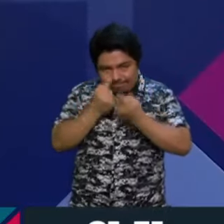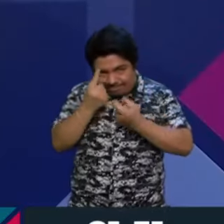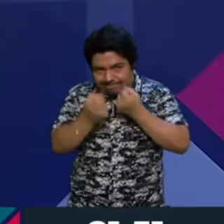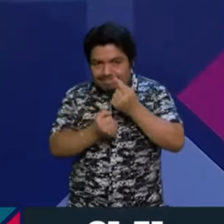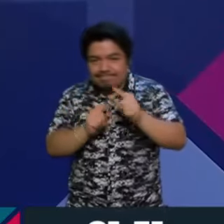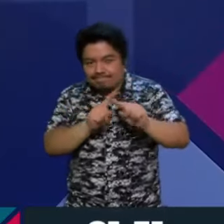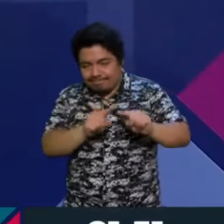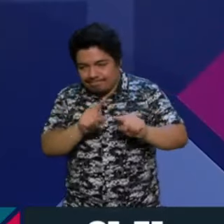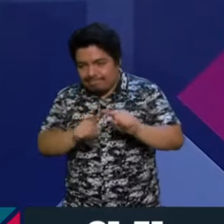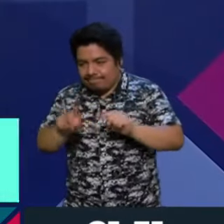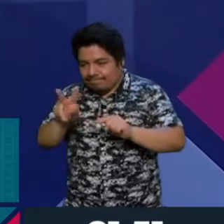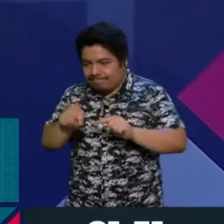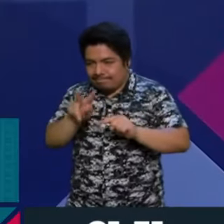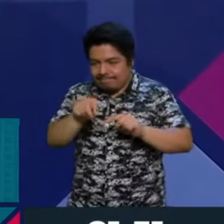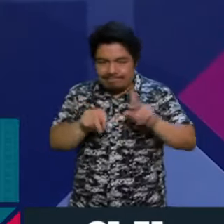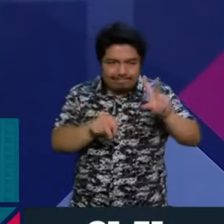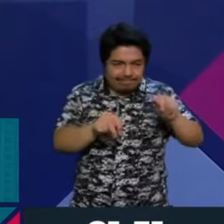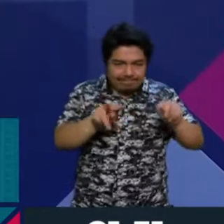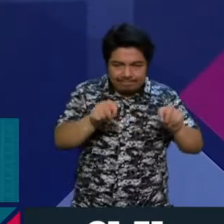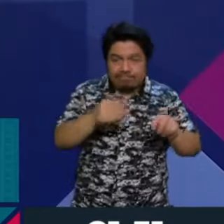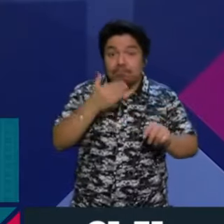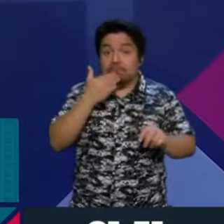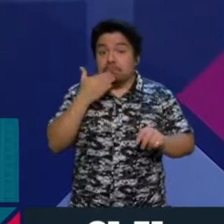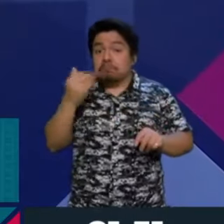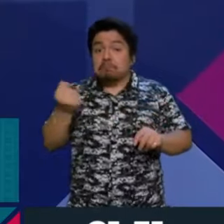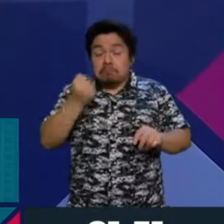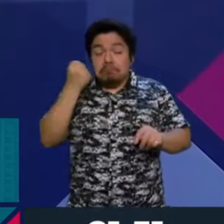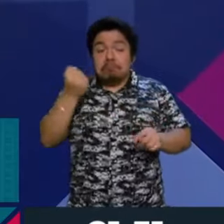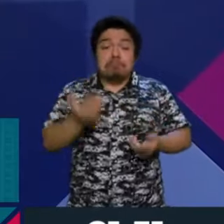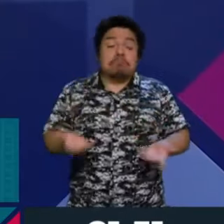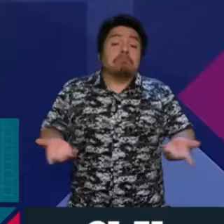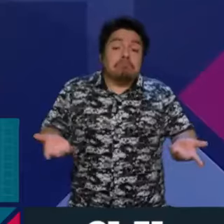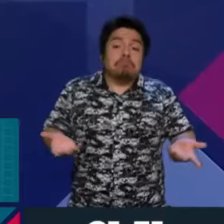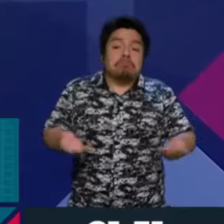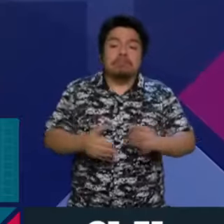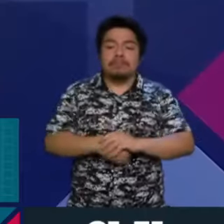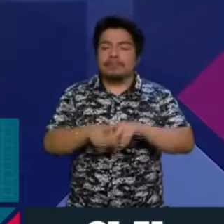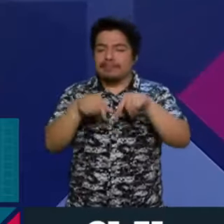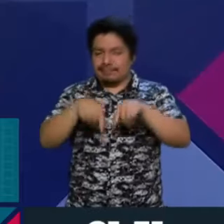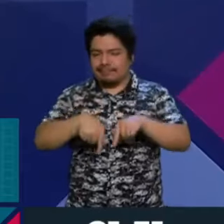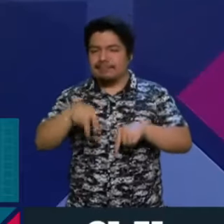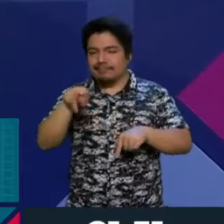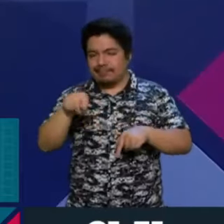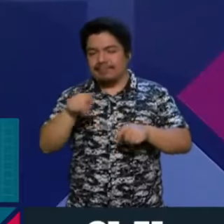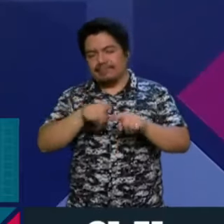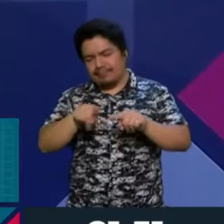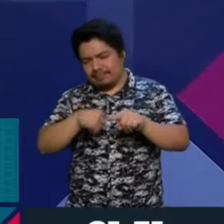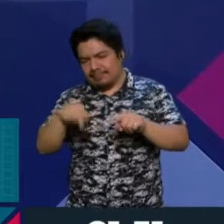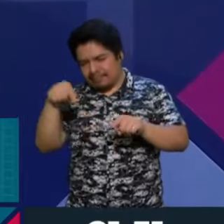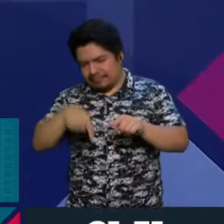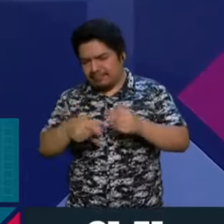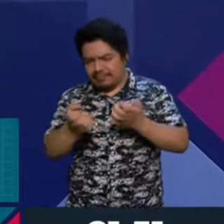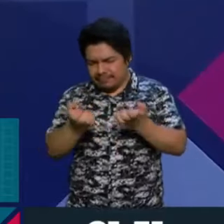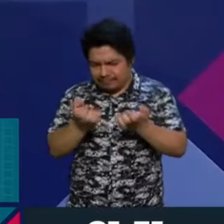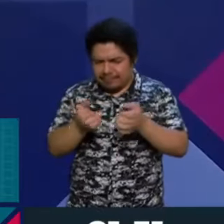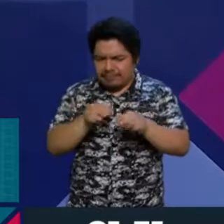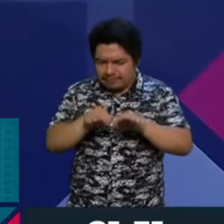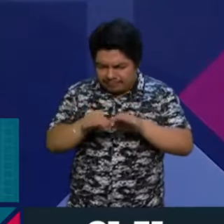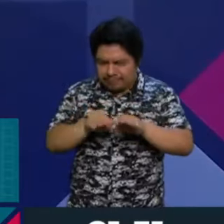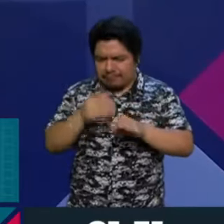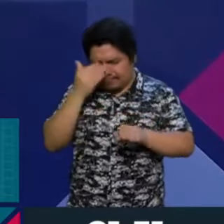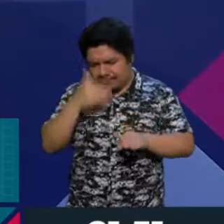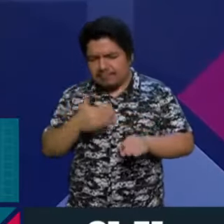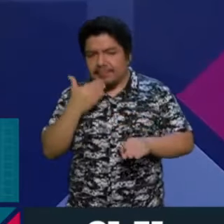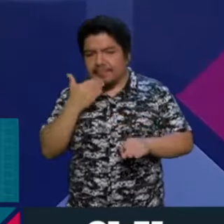distintos medios. Y creo que fue muy afortunada de la cobertura de esta televisora o el ejercicio de esta televisora. Que yo